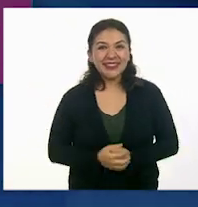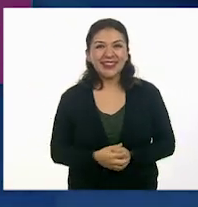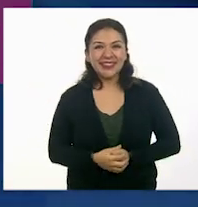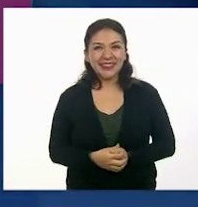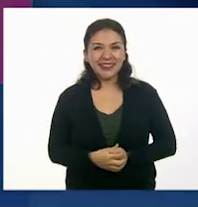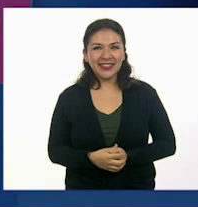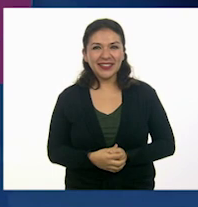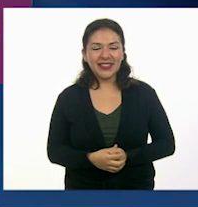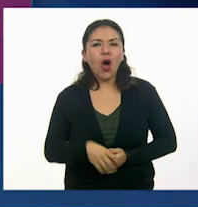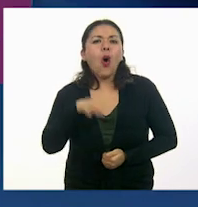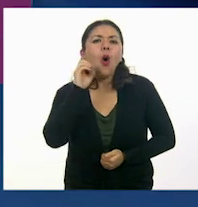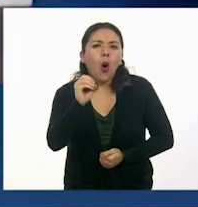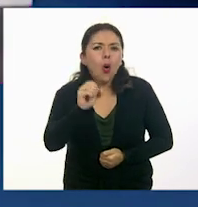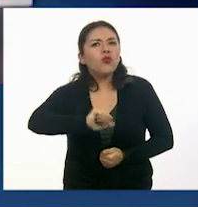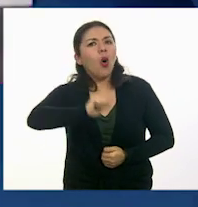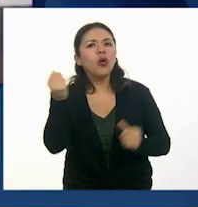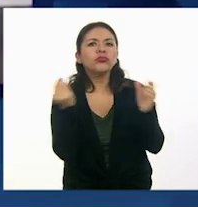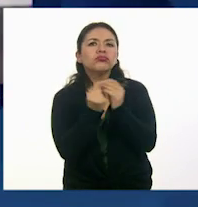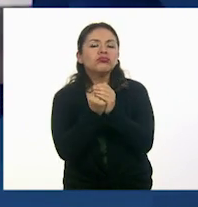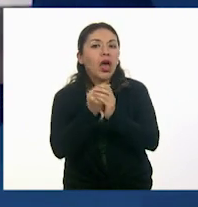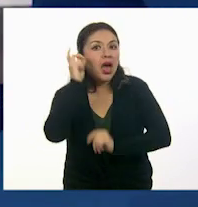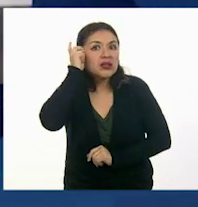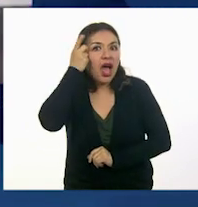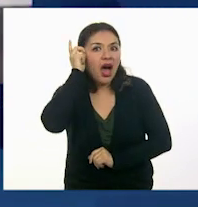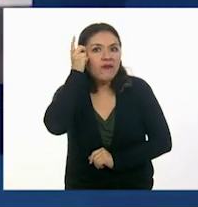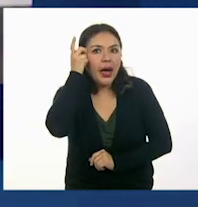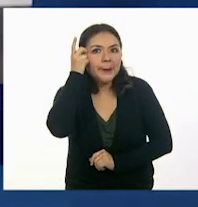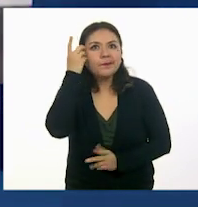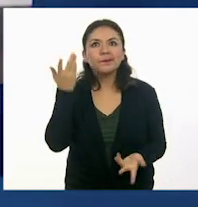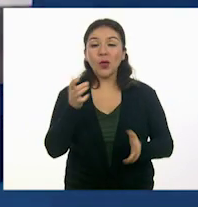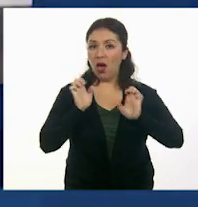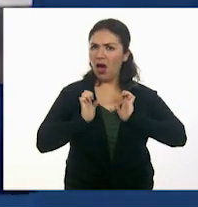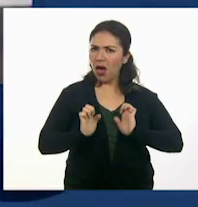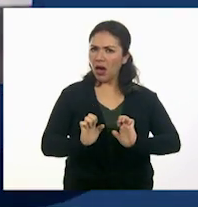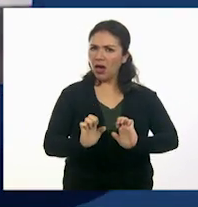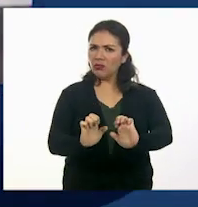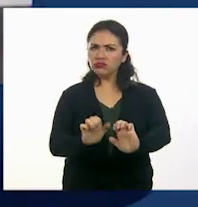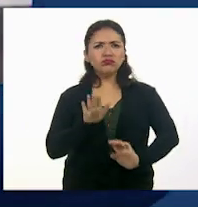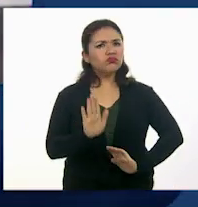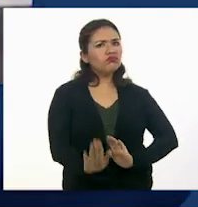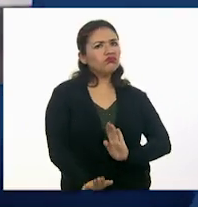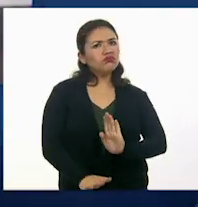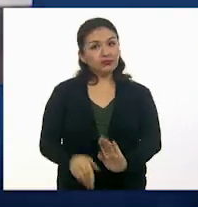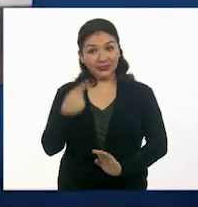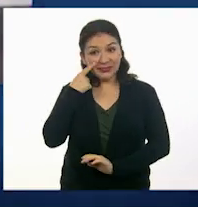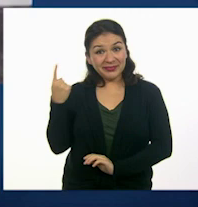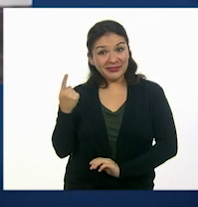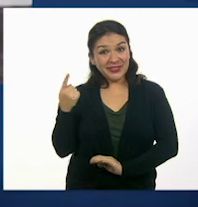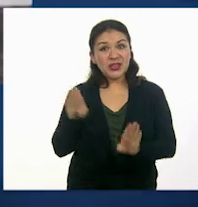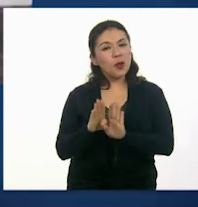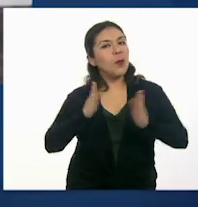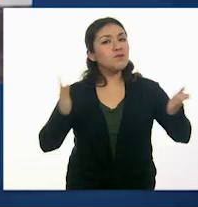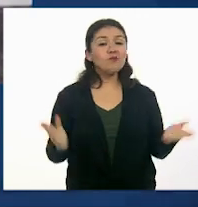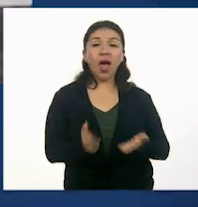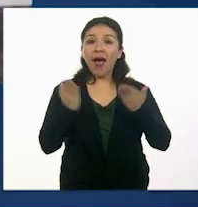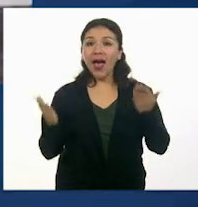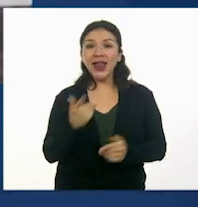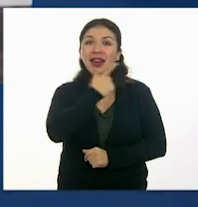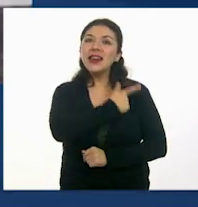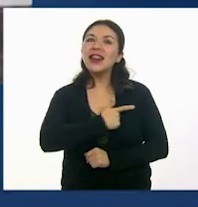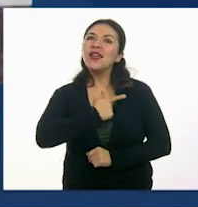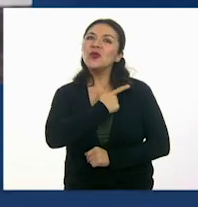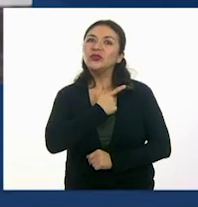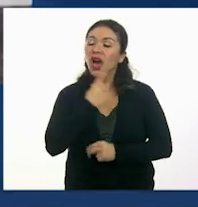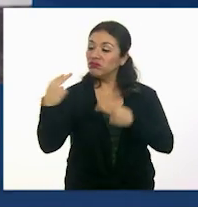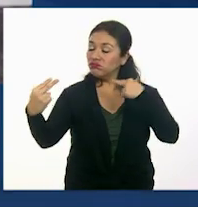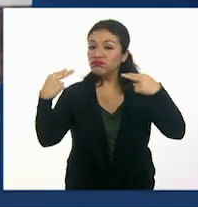puede ser un caballo elegante, más bien bailarín, que le gusta que